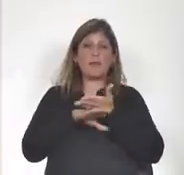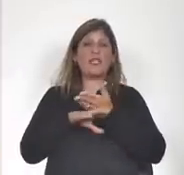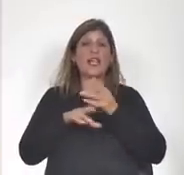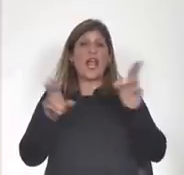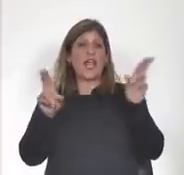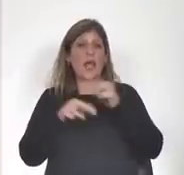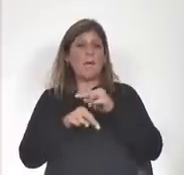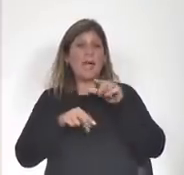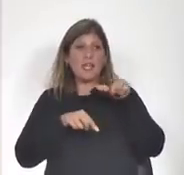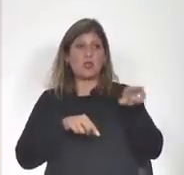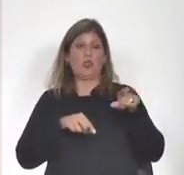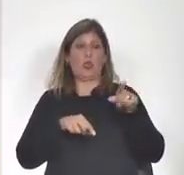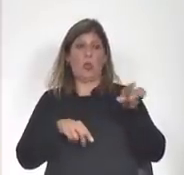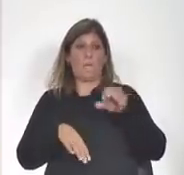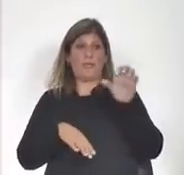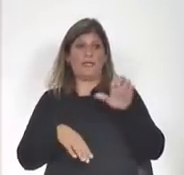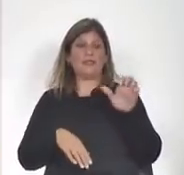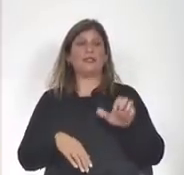exoneraciones para su empresa